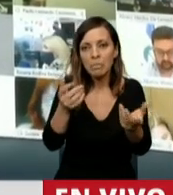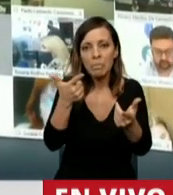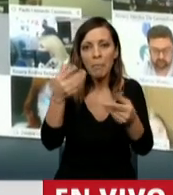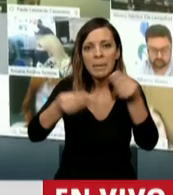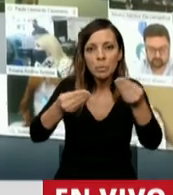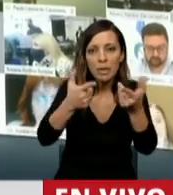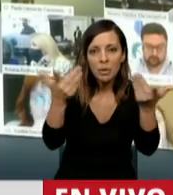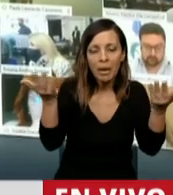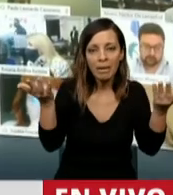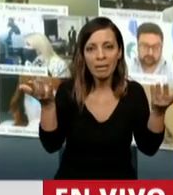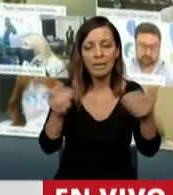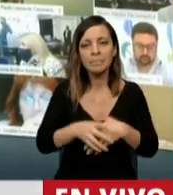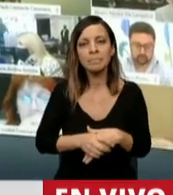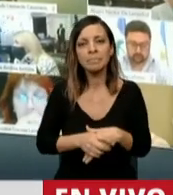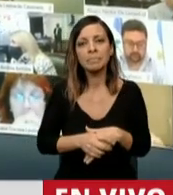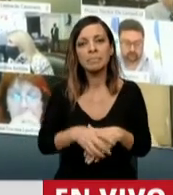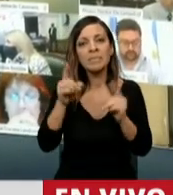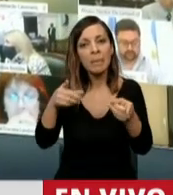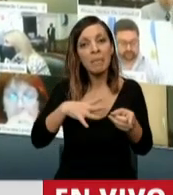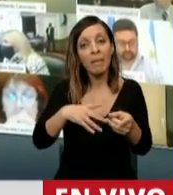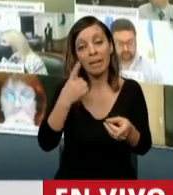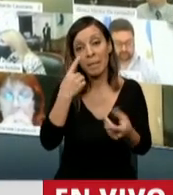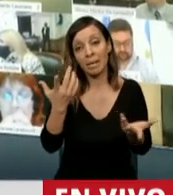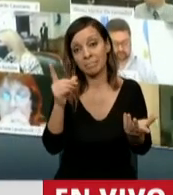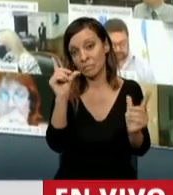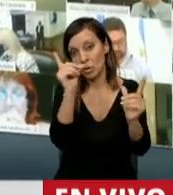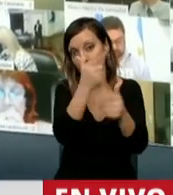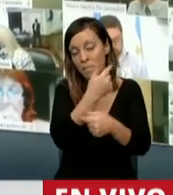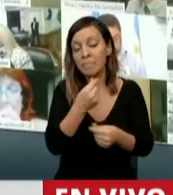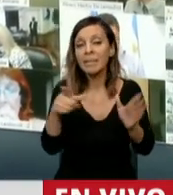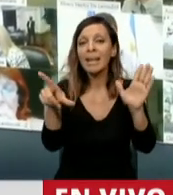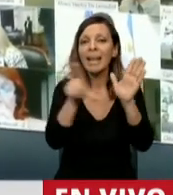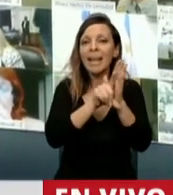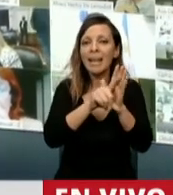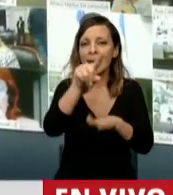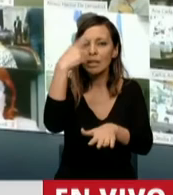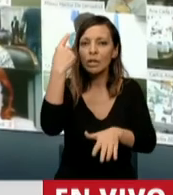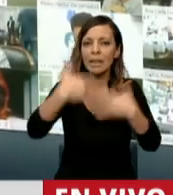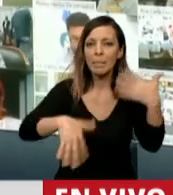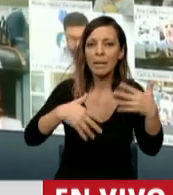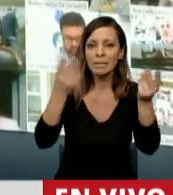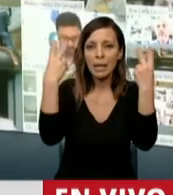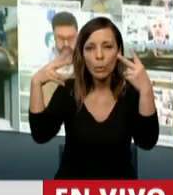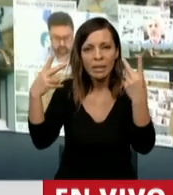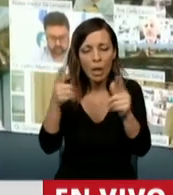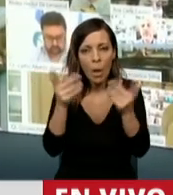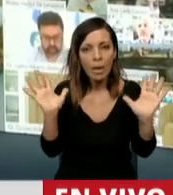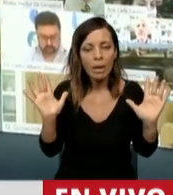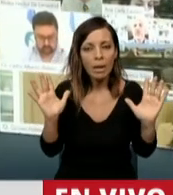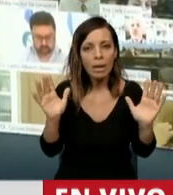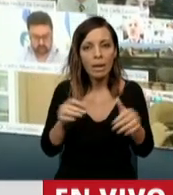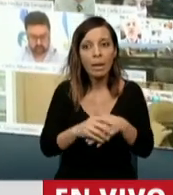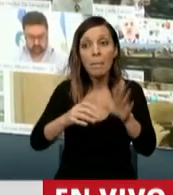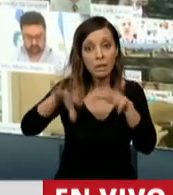tampoco tenemos, miren la ironía, una ley nacional de emergencia turística. Ya la tenemos, la